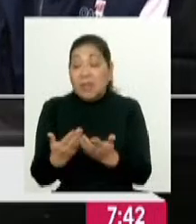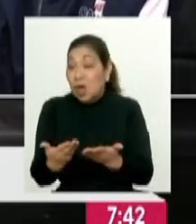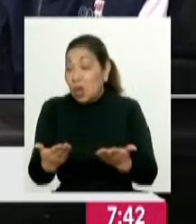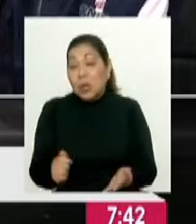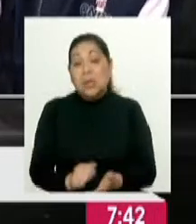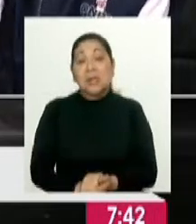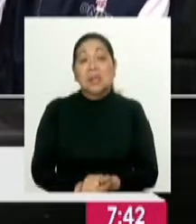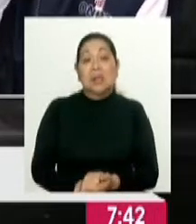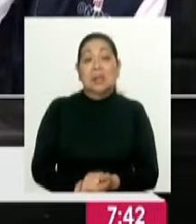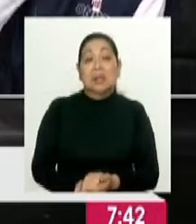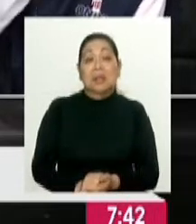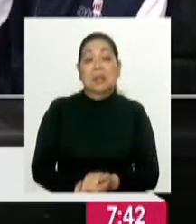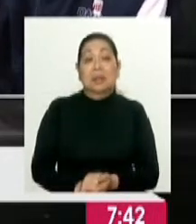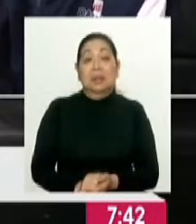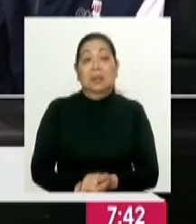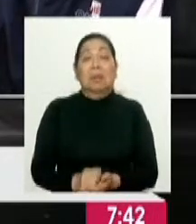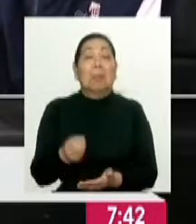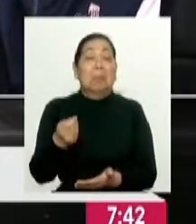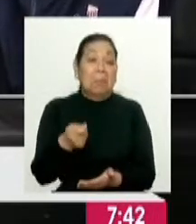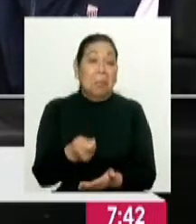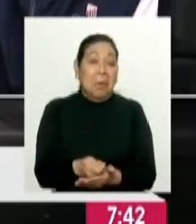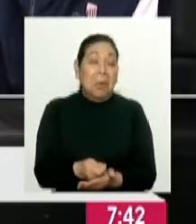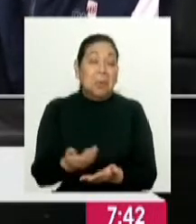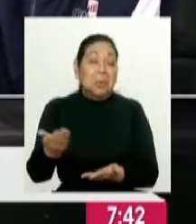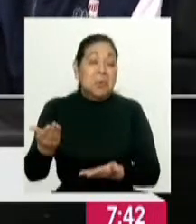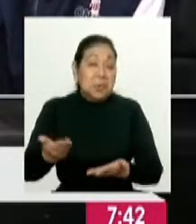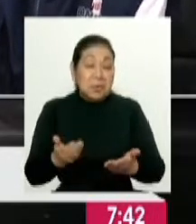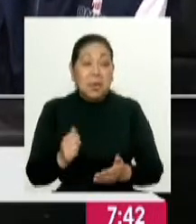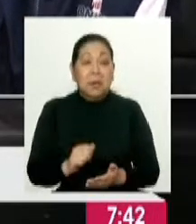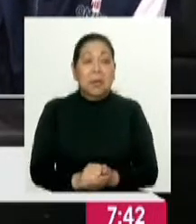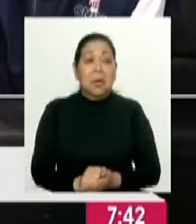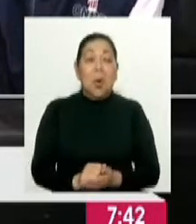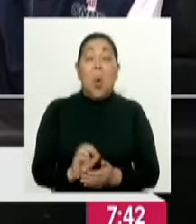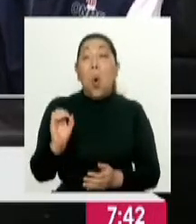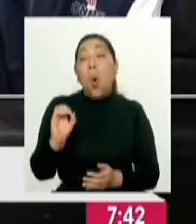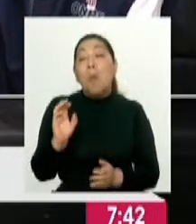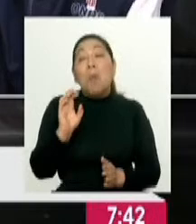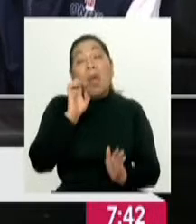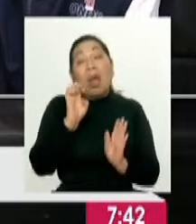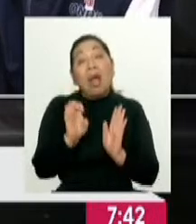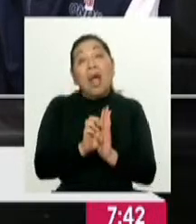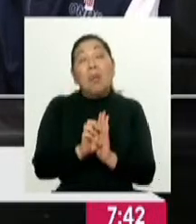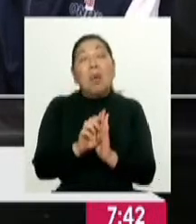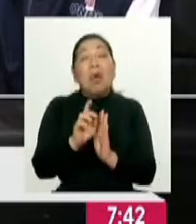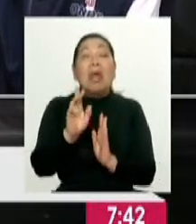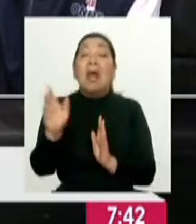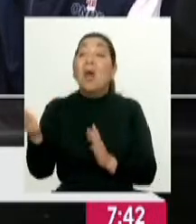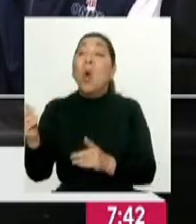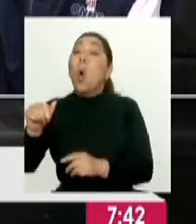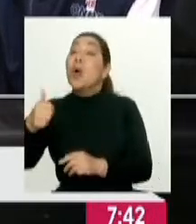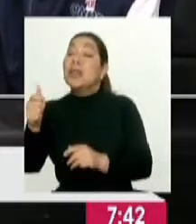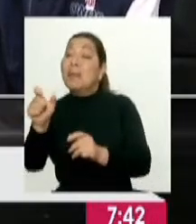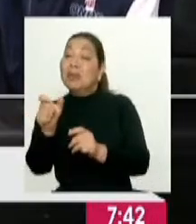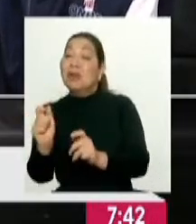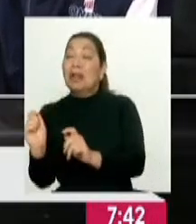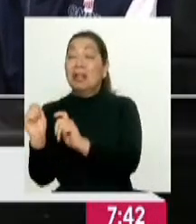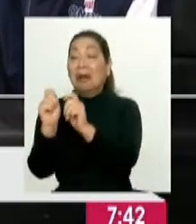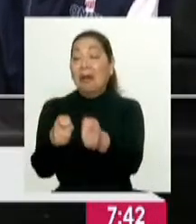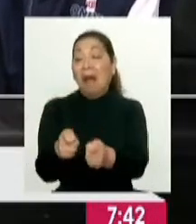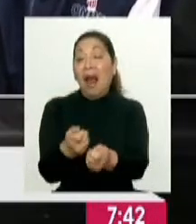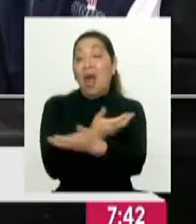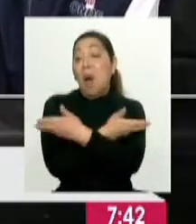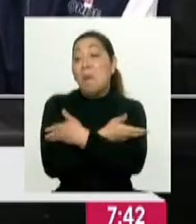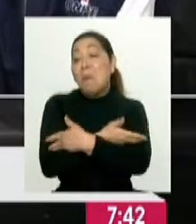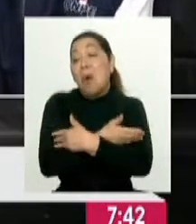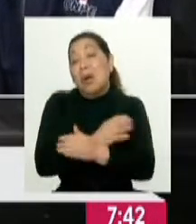¿no? Puede ser que te hayan aportado un servicio. O esos polos, digamos, pueden ser un regalo, entre comillas. Una